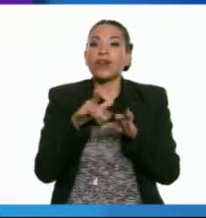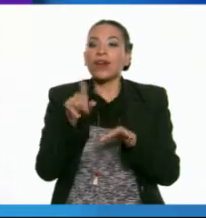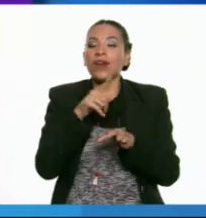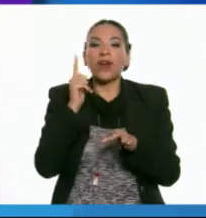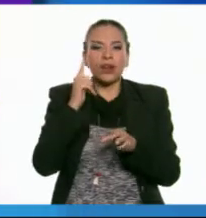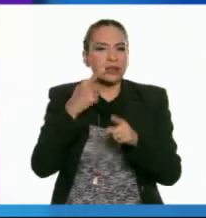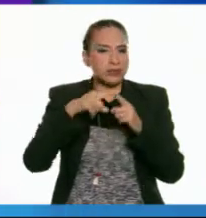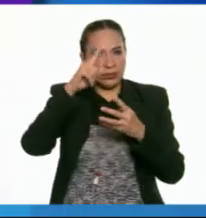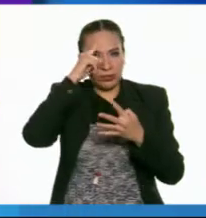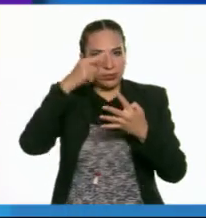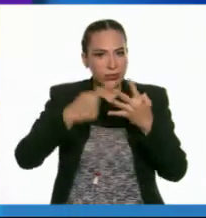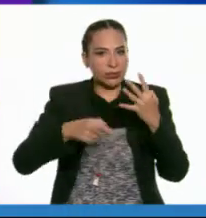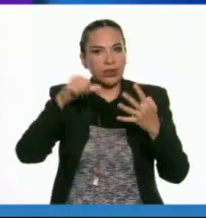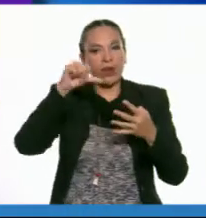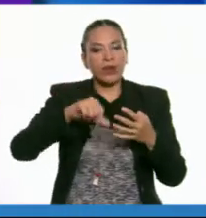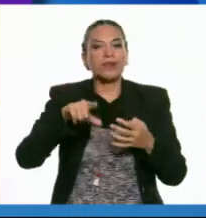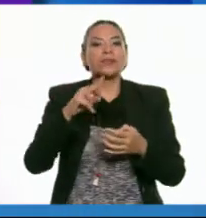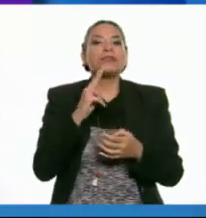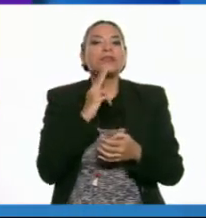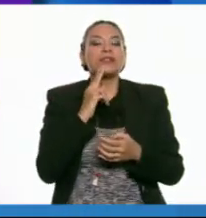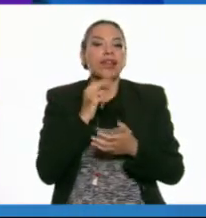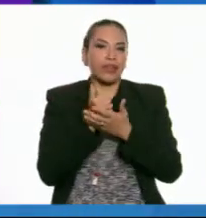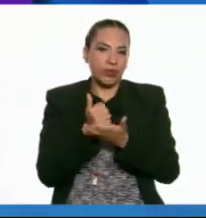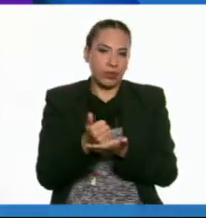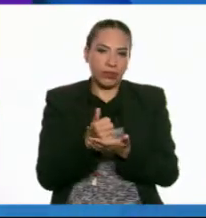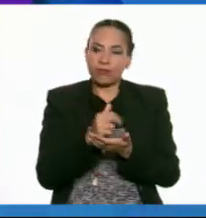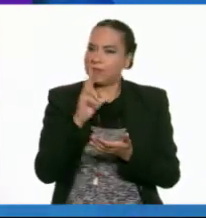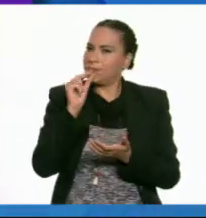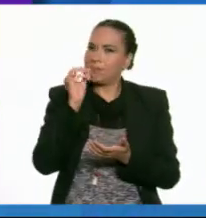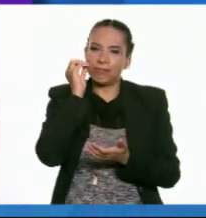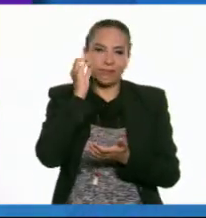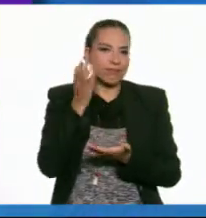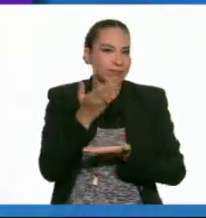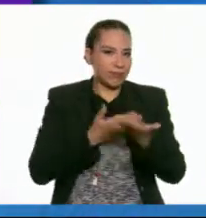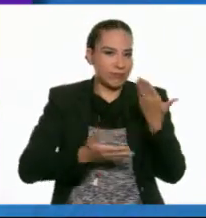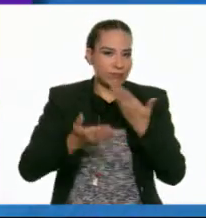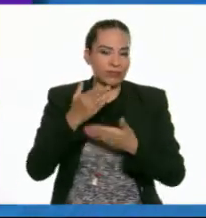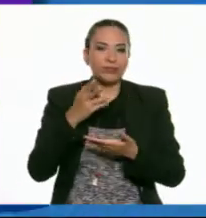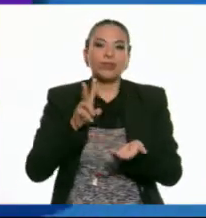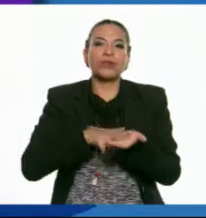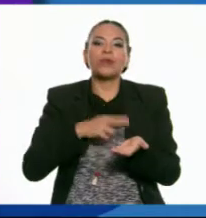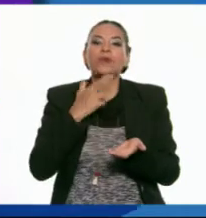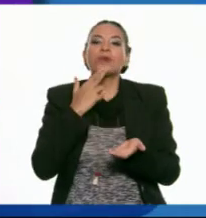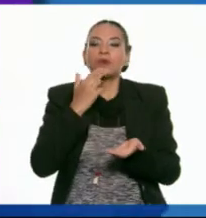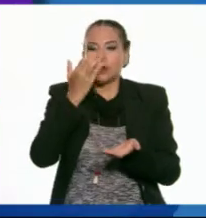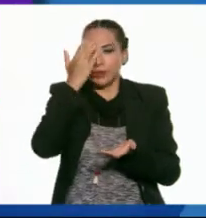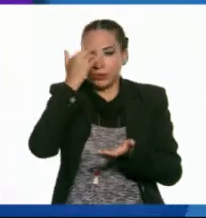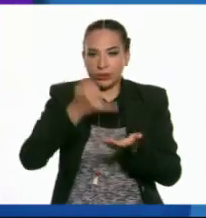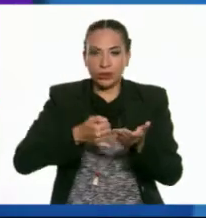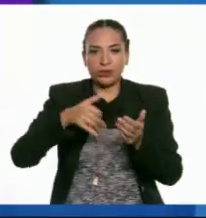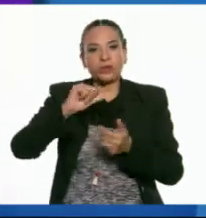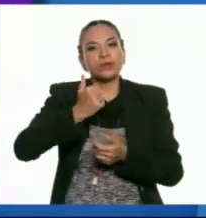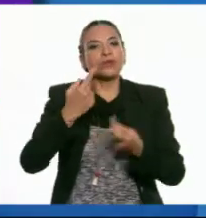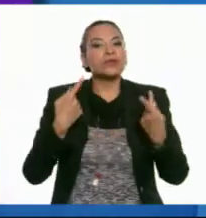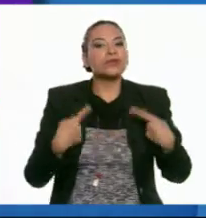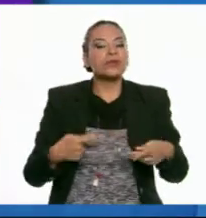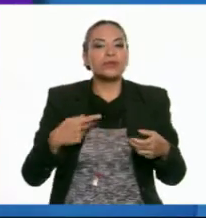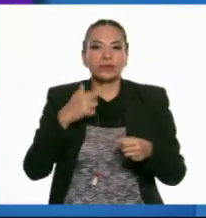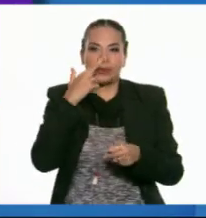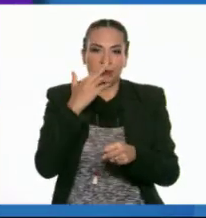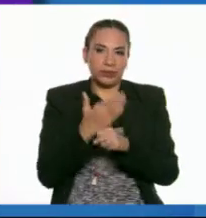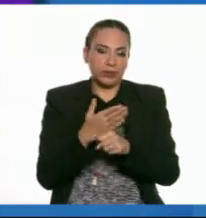y los consejos de hoy te hayan sido de ayuda. Y no olvides compartir este valioso conocimiento con otros cibernautas